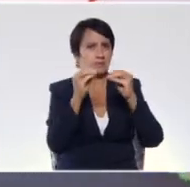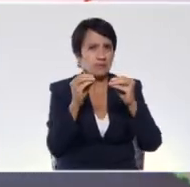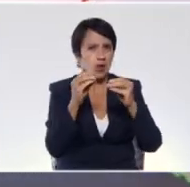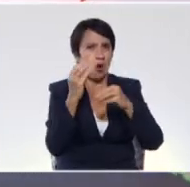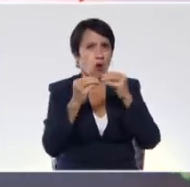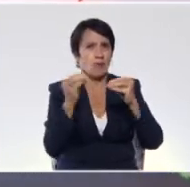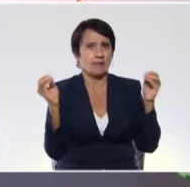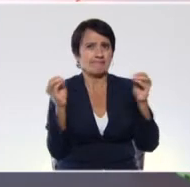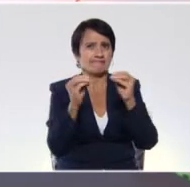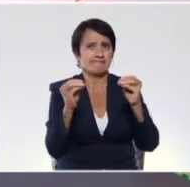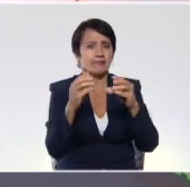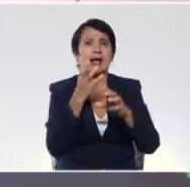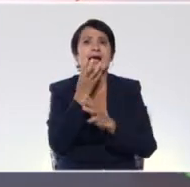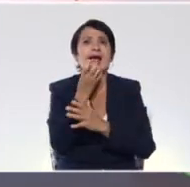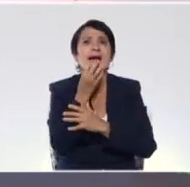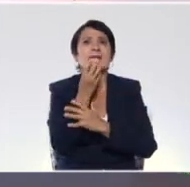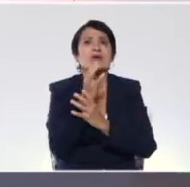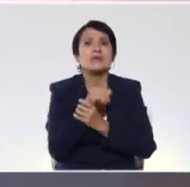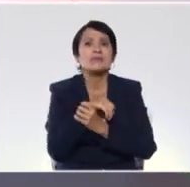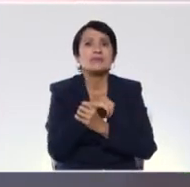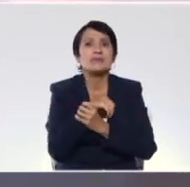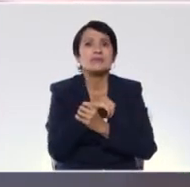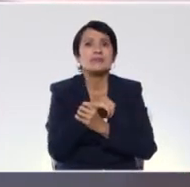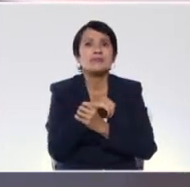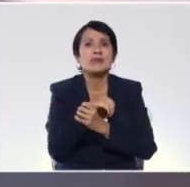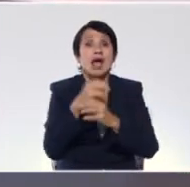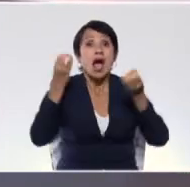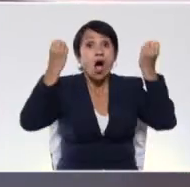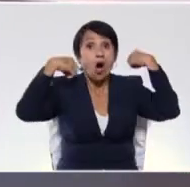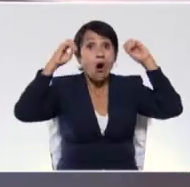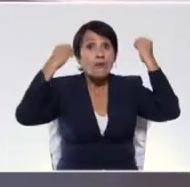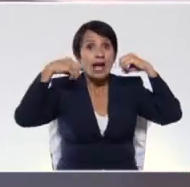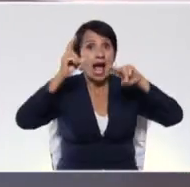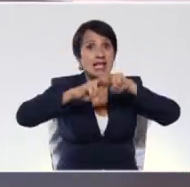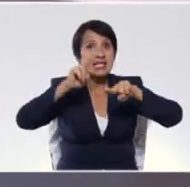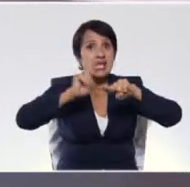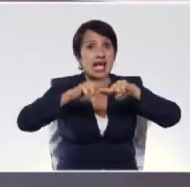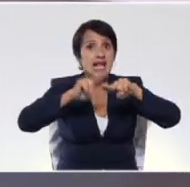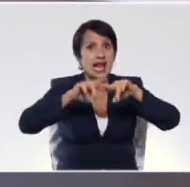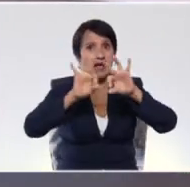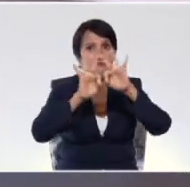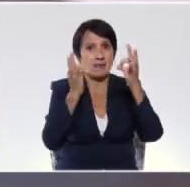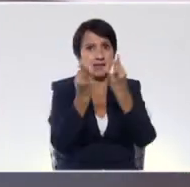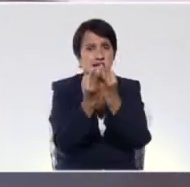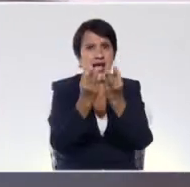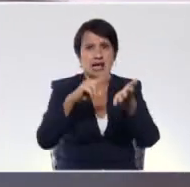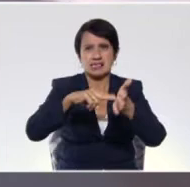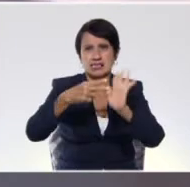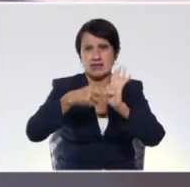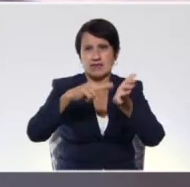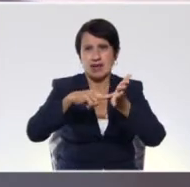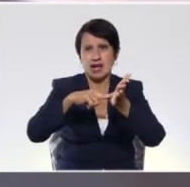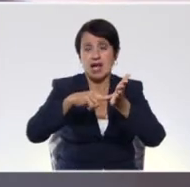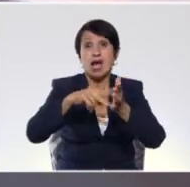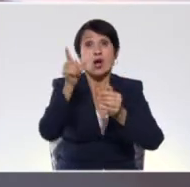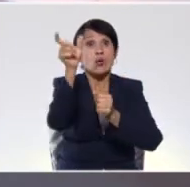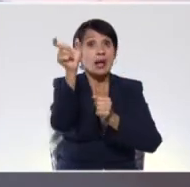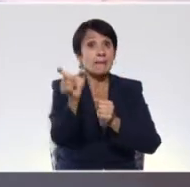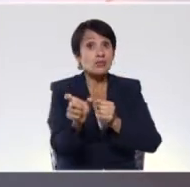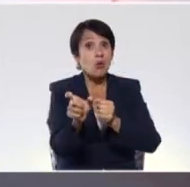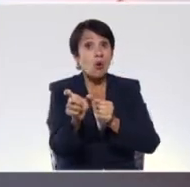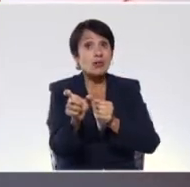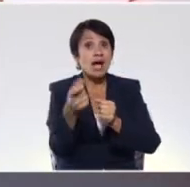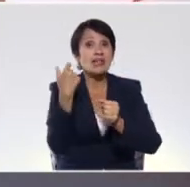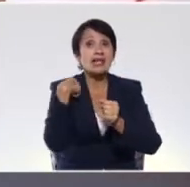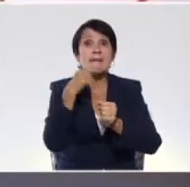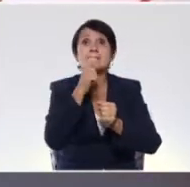que queremos decir. Por ejemplo, cuando decimos, es la oveja negra de la familia, ¿qué significa eso? Significa que es una persona que